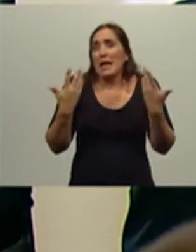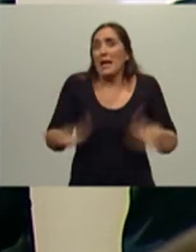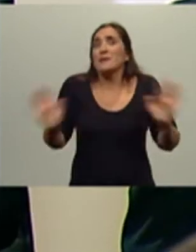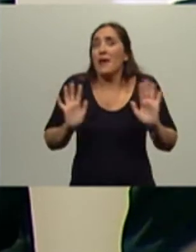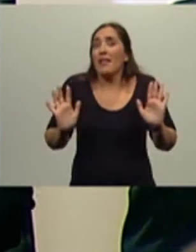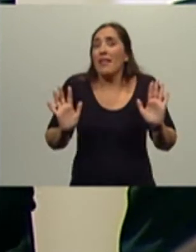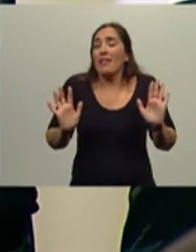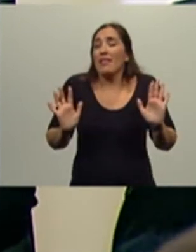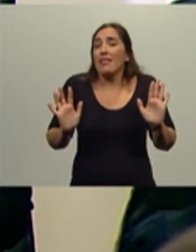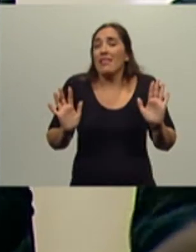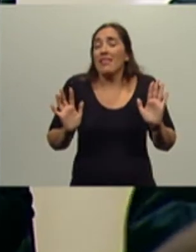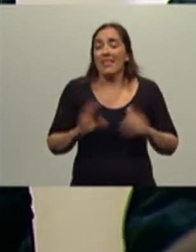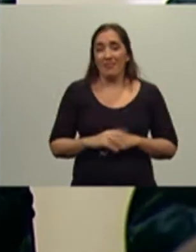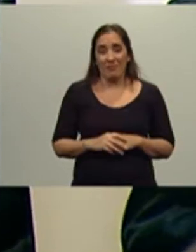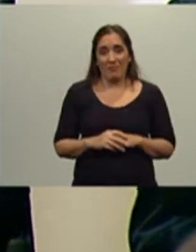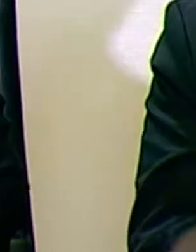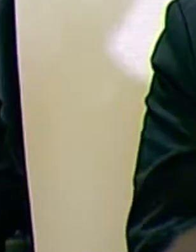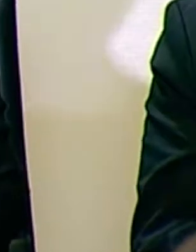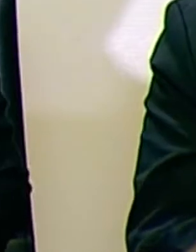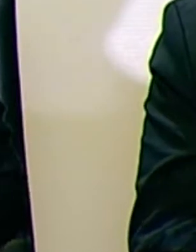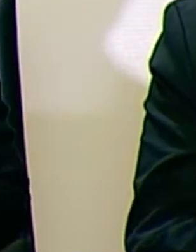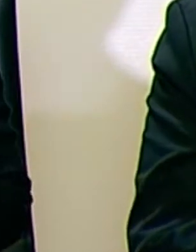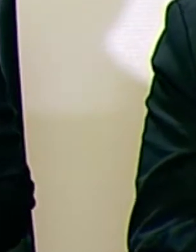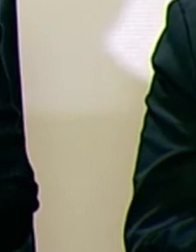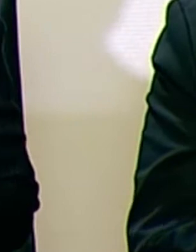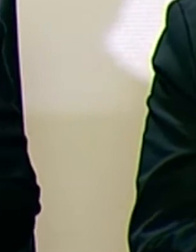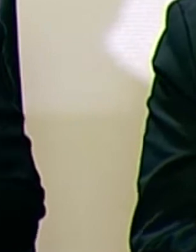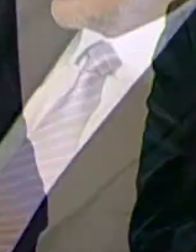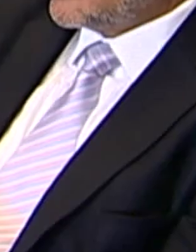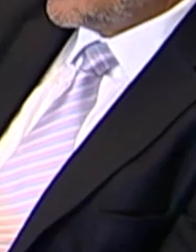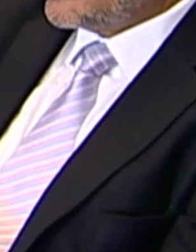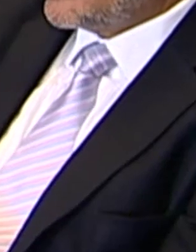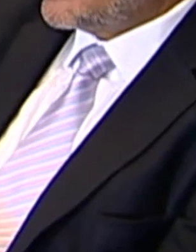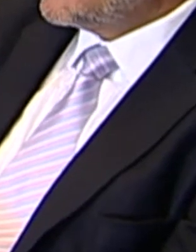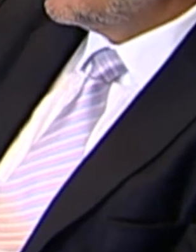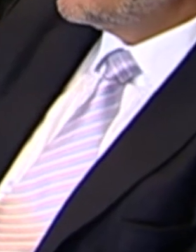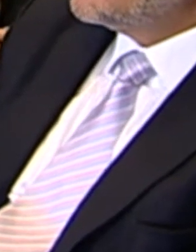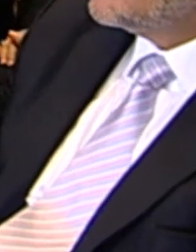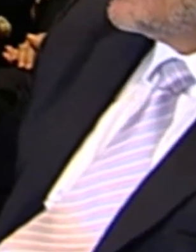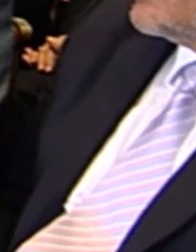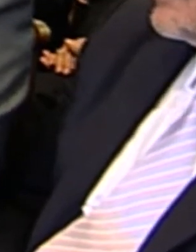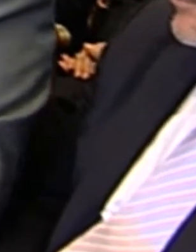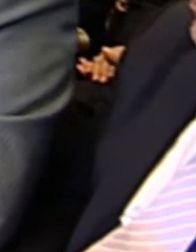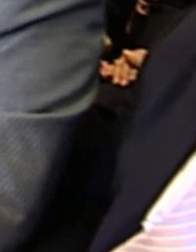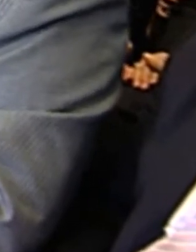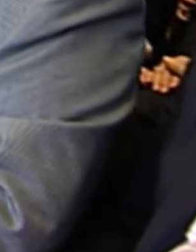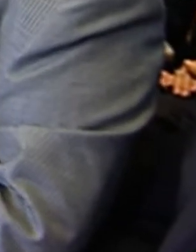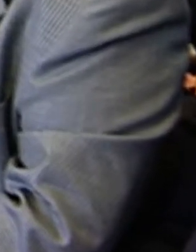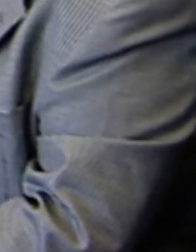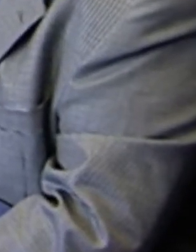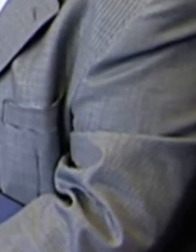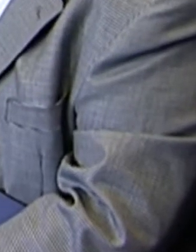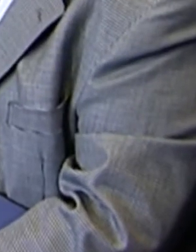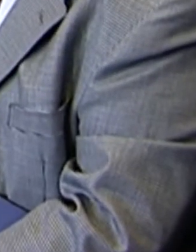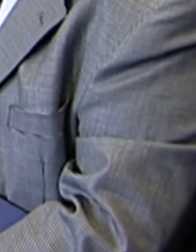cayera K y que fueron 19